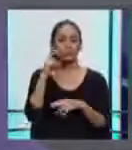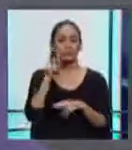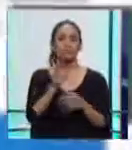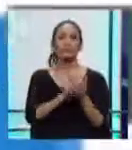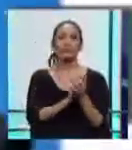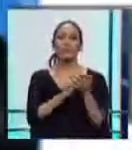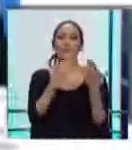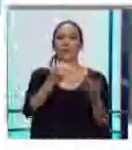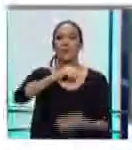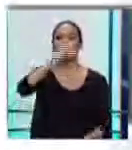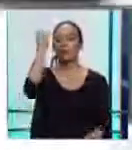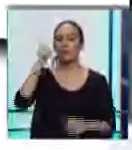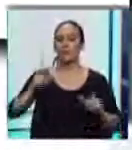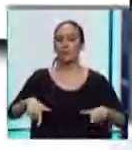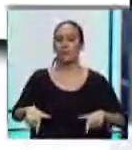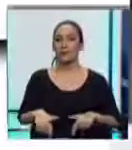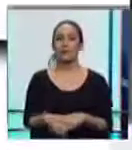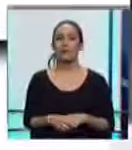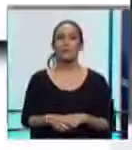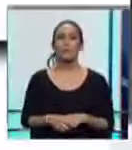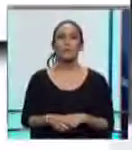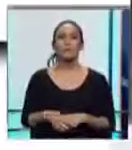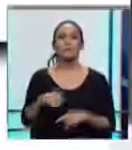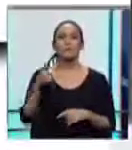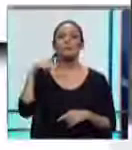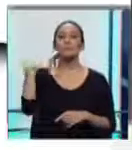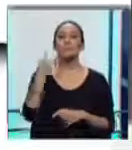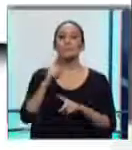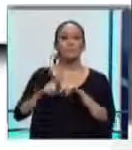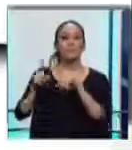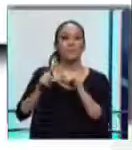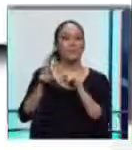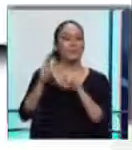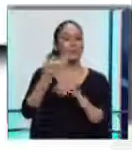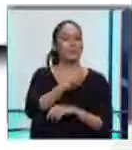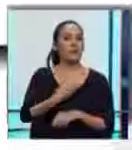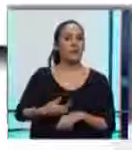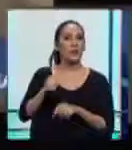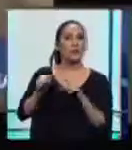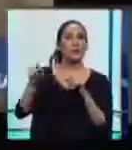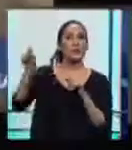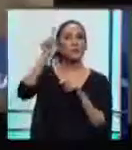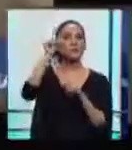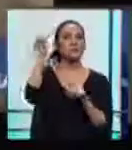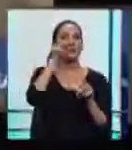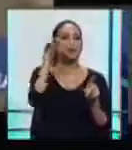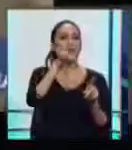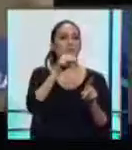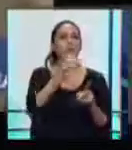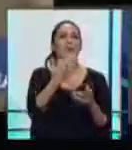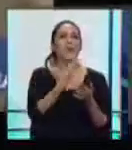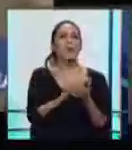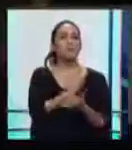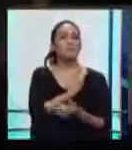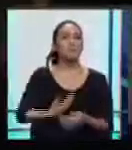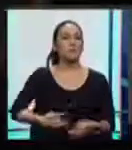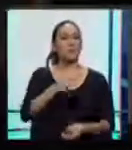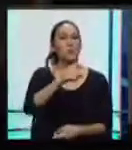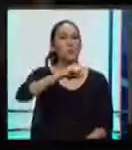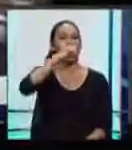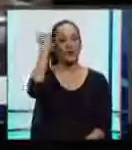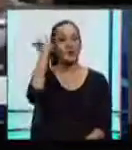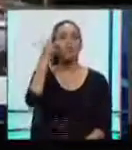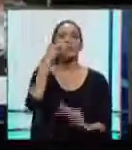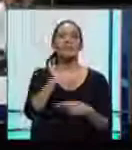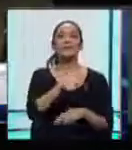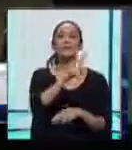felicitaciones. El presidente electo, Lenín Moreno, ha sido felicitado por casi todos los mandatarios del continente, así como por Leónel Fernández, jefe de la misión de